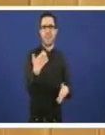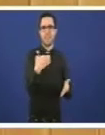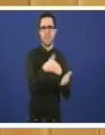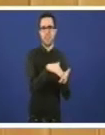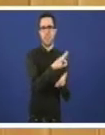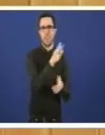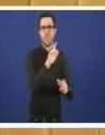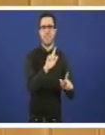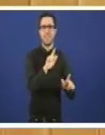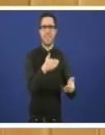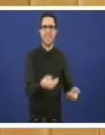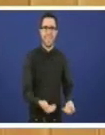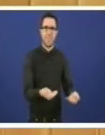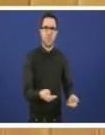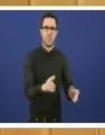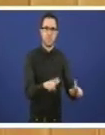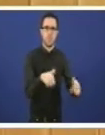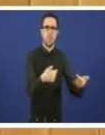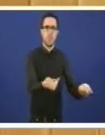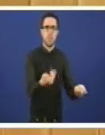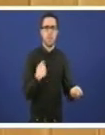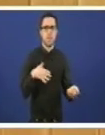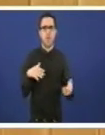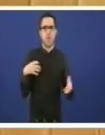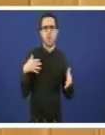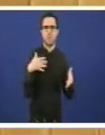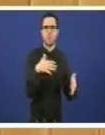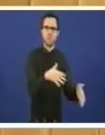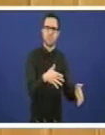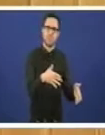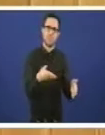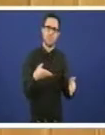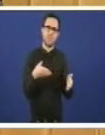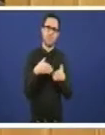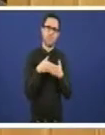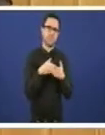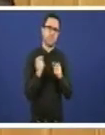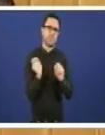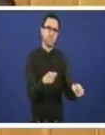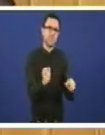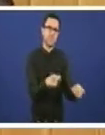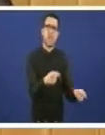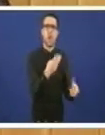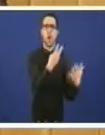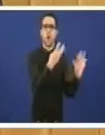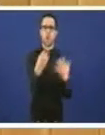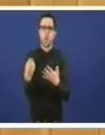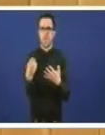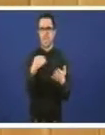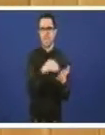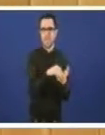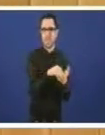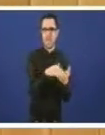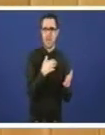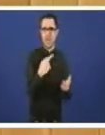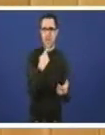e recibe oitocentas cincuenta mil e dicir temos trescentas cincuenta mil toneladas que chegan a esa planta e